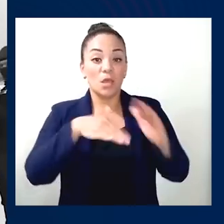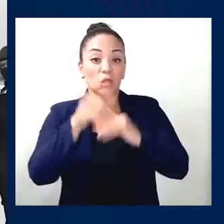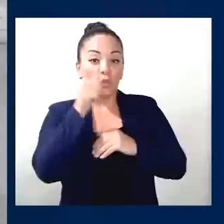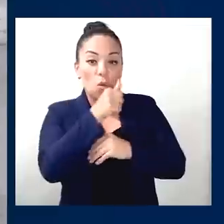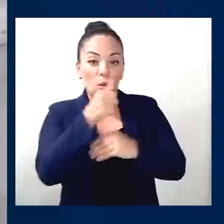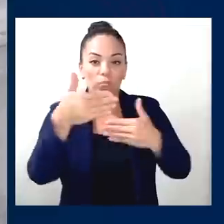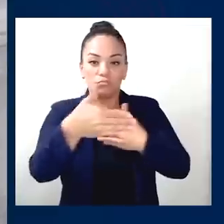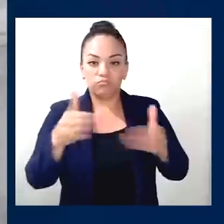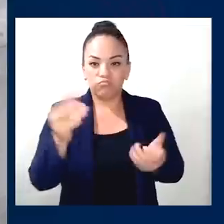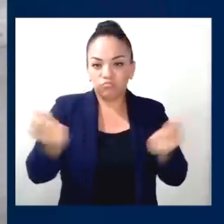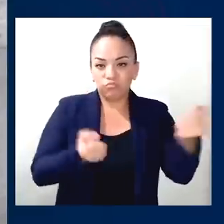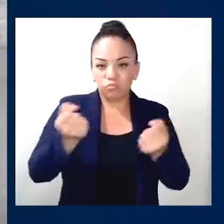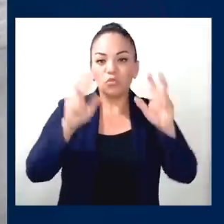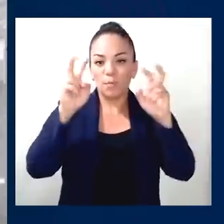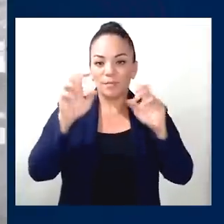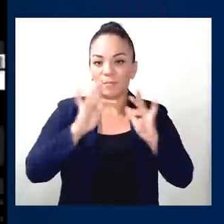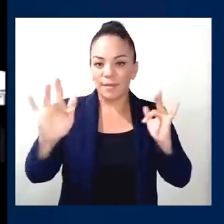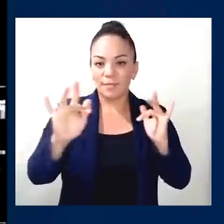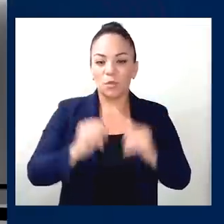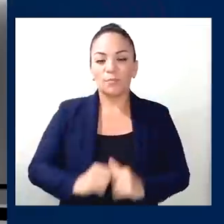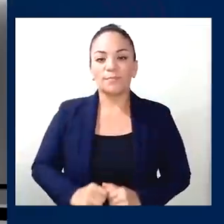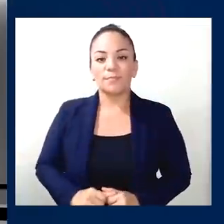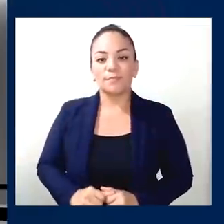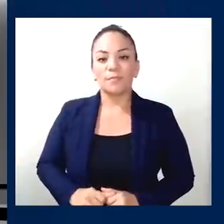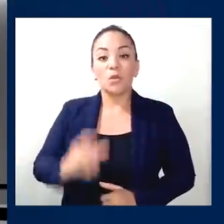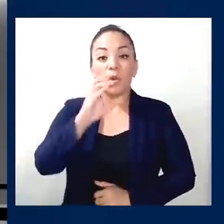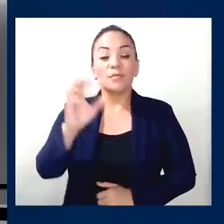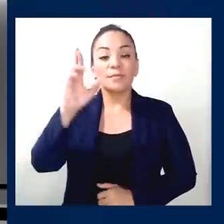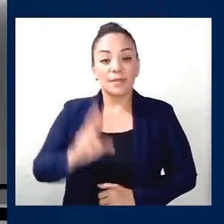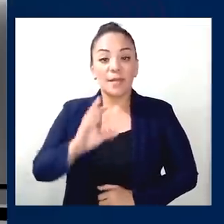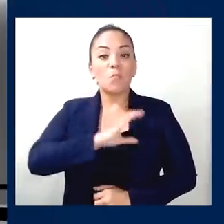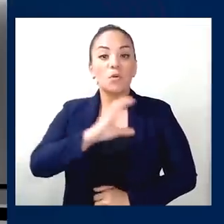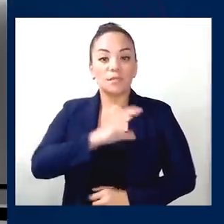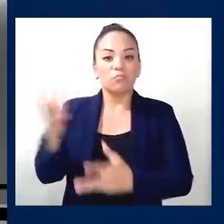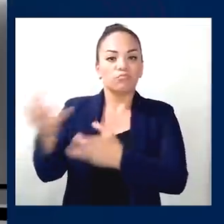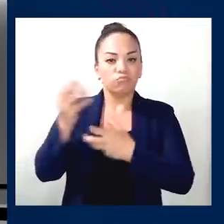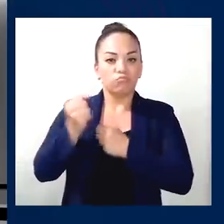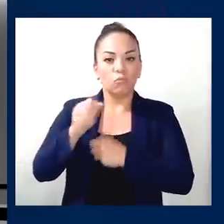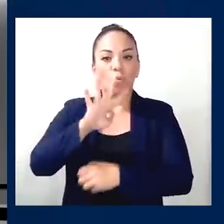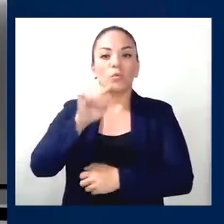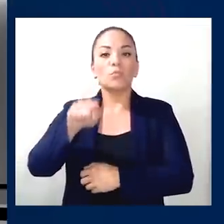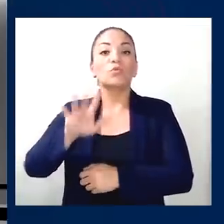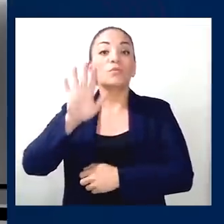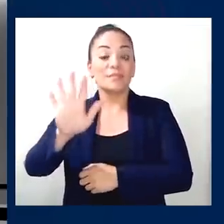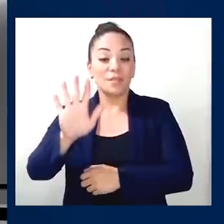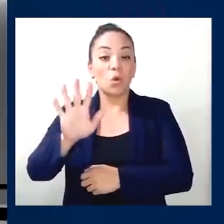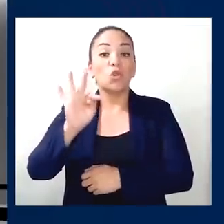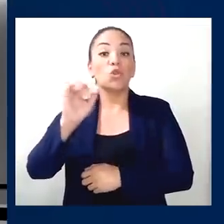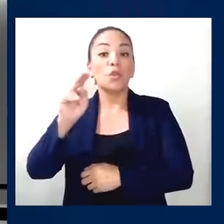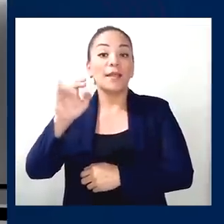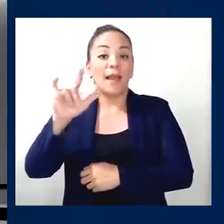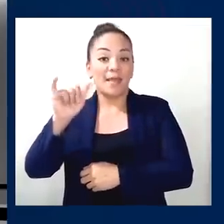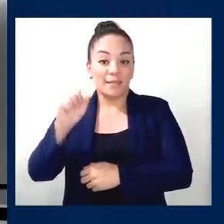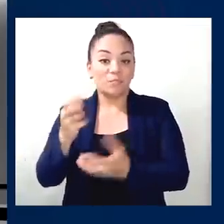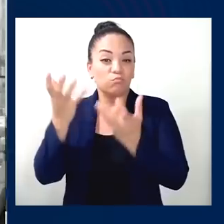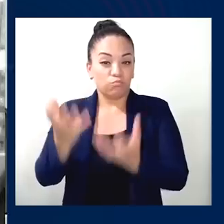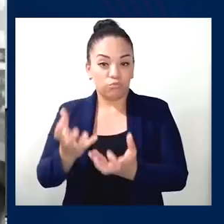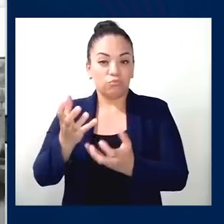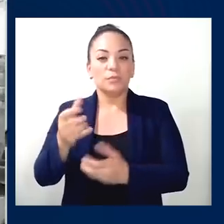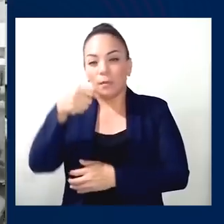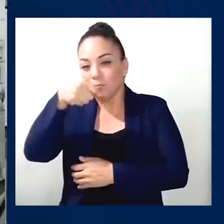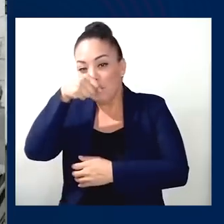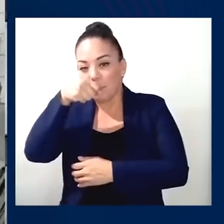droga en un contenedor supuestamente vacío. En Costa Rica, la policía ha aburrido 4.3 tonos de cocaína.